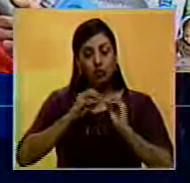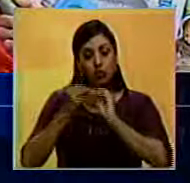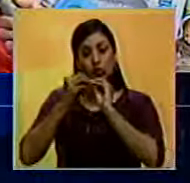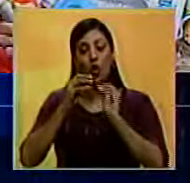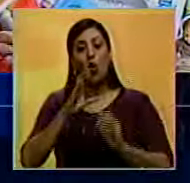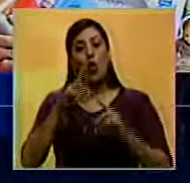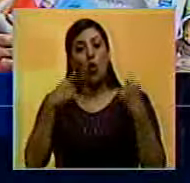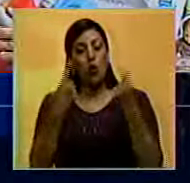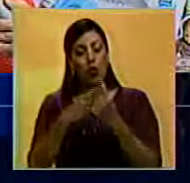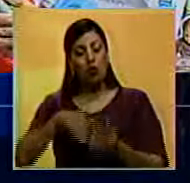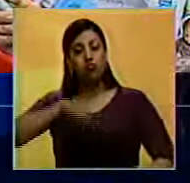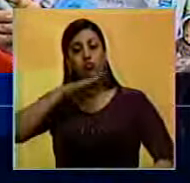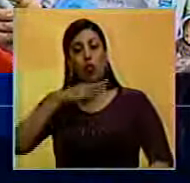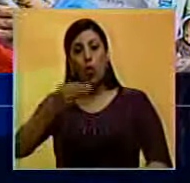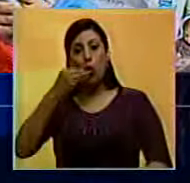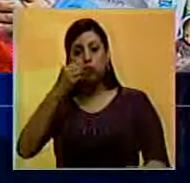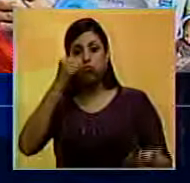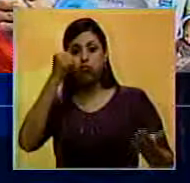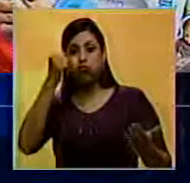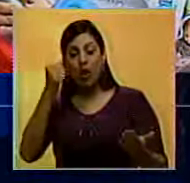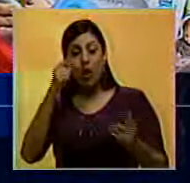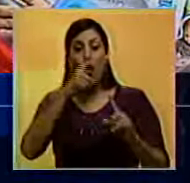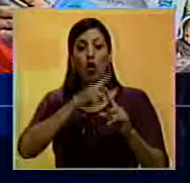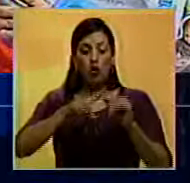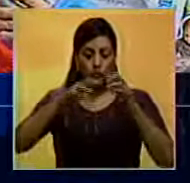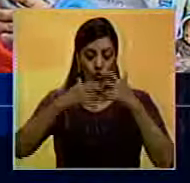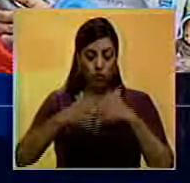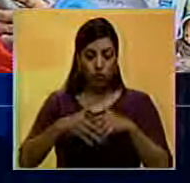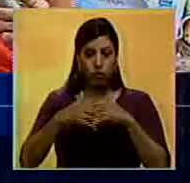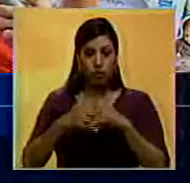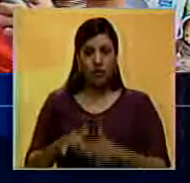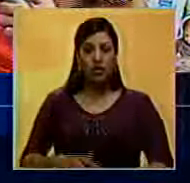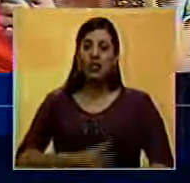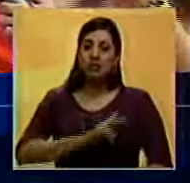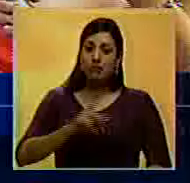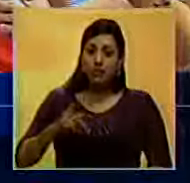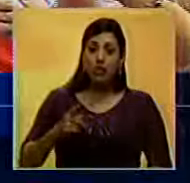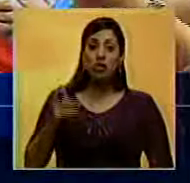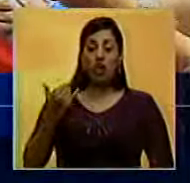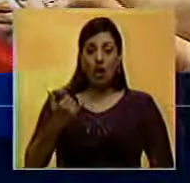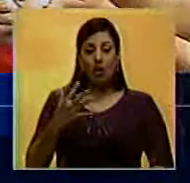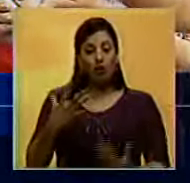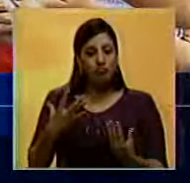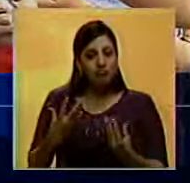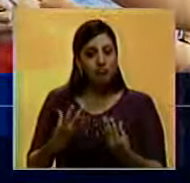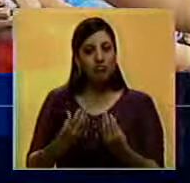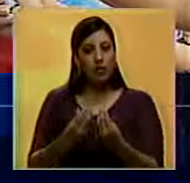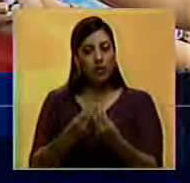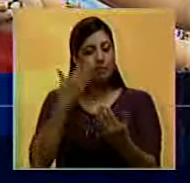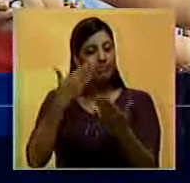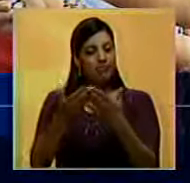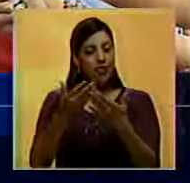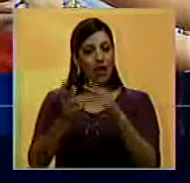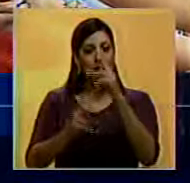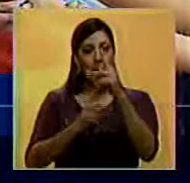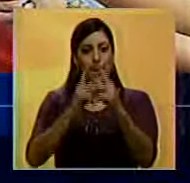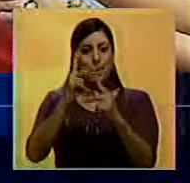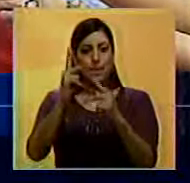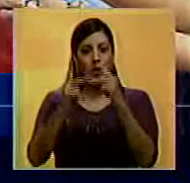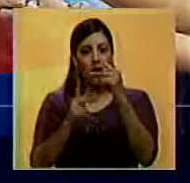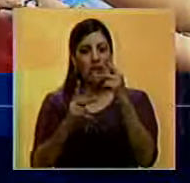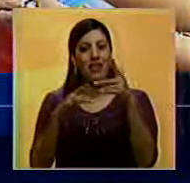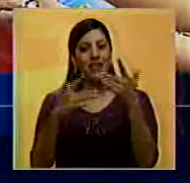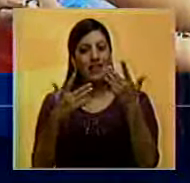los comités locales de abastecimiento y producción. Hemos venido nosotros a acompañar este proceso